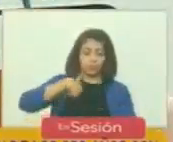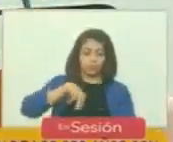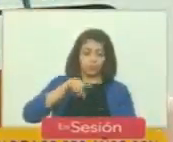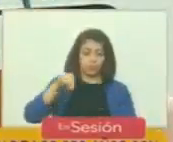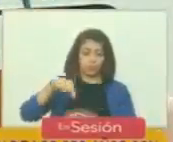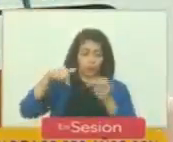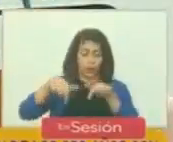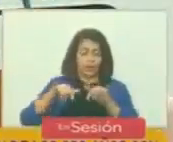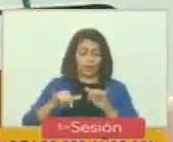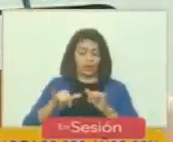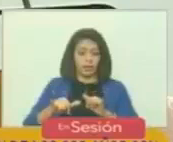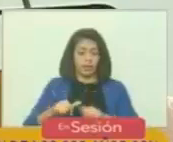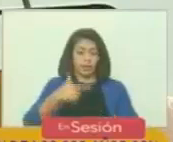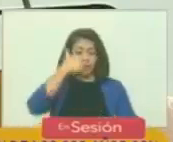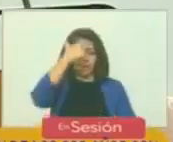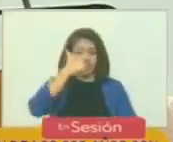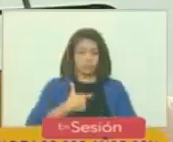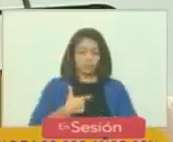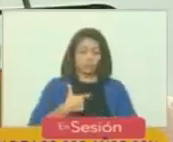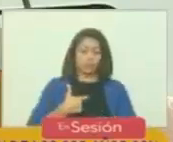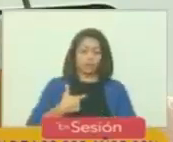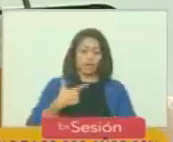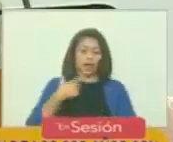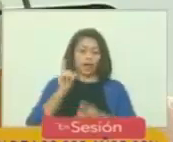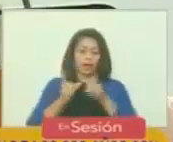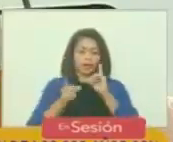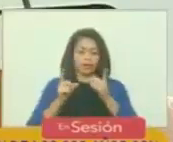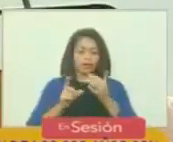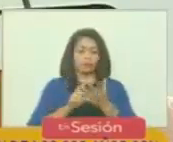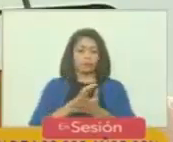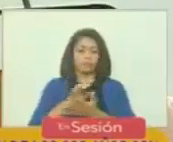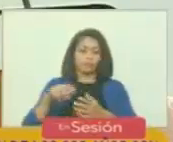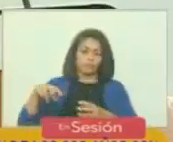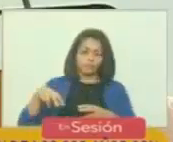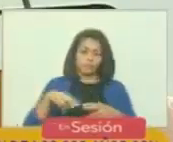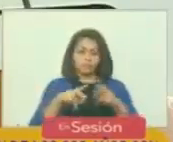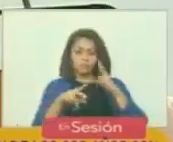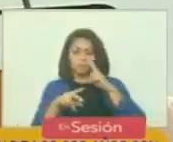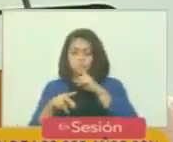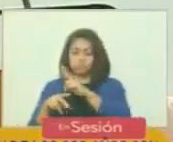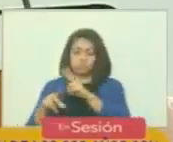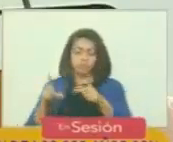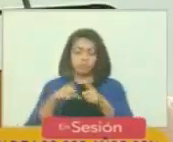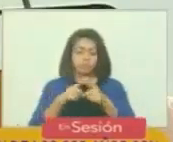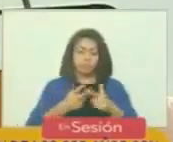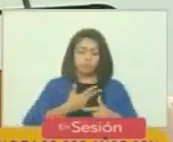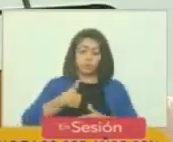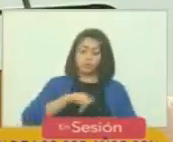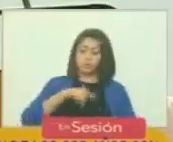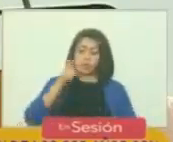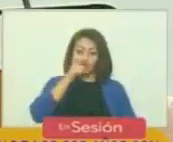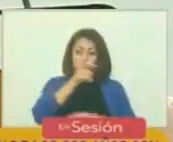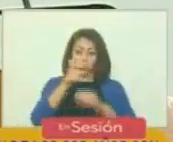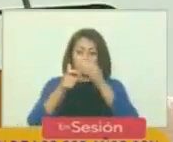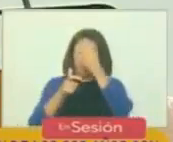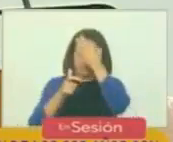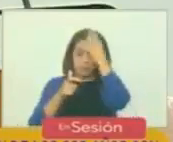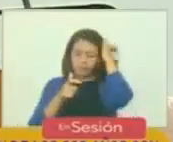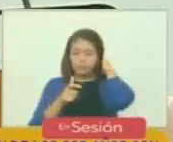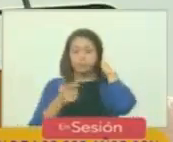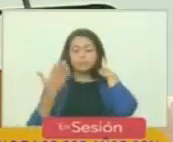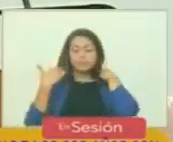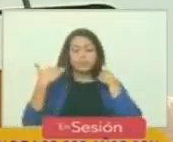personas que pasamos circunstancialmente por ella nosotros pueblo alimentado por su